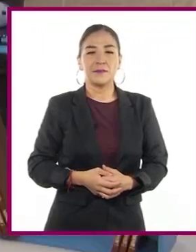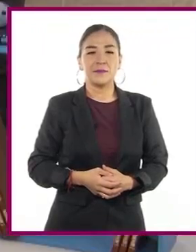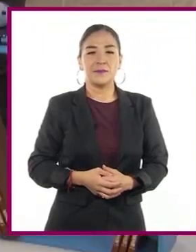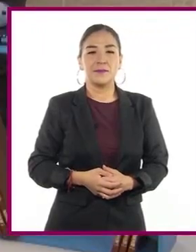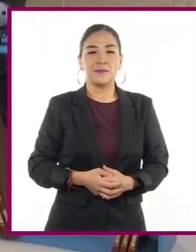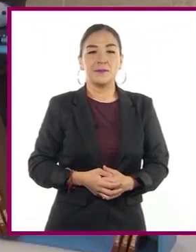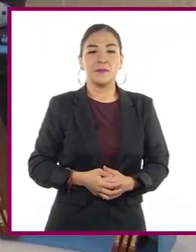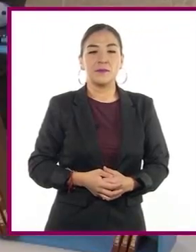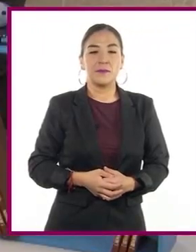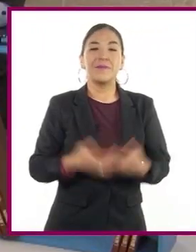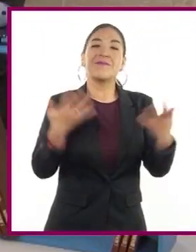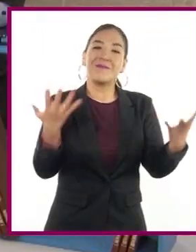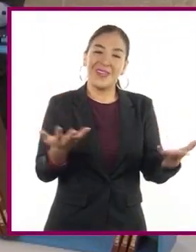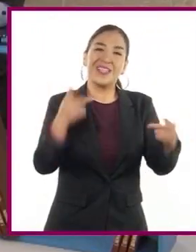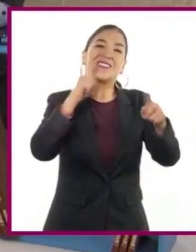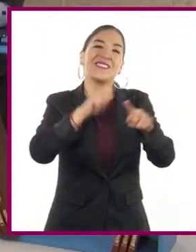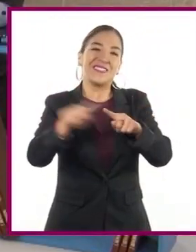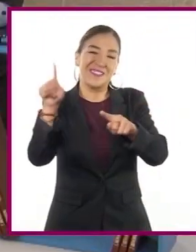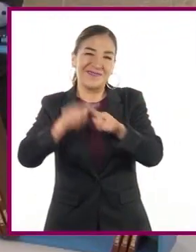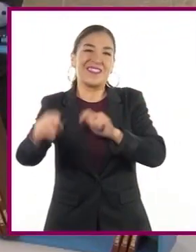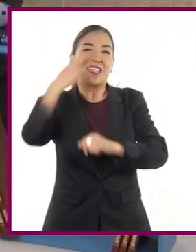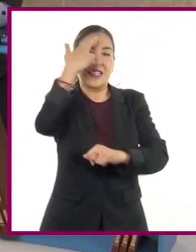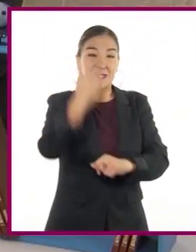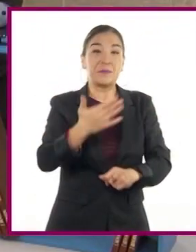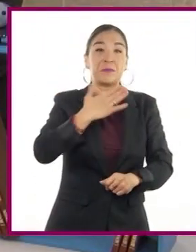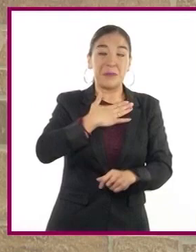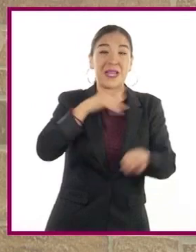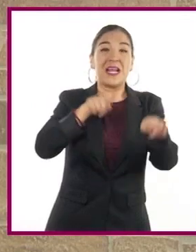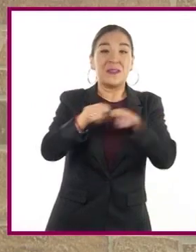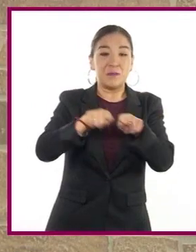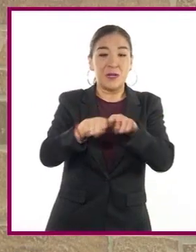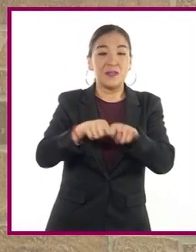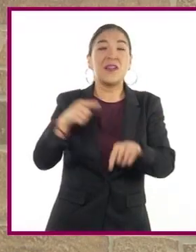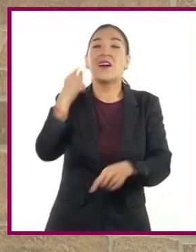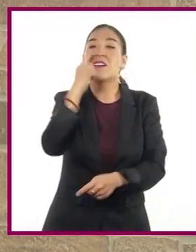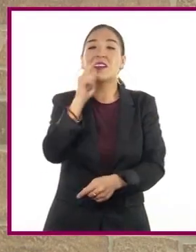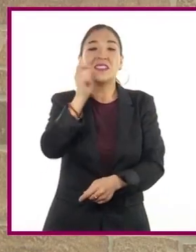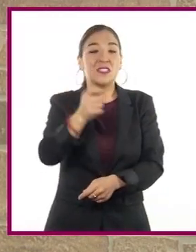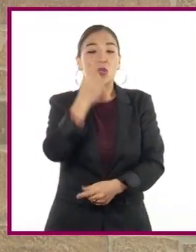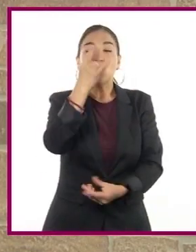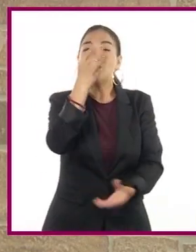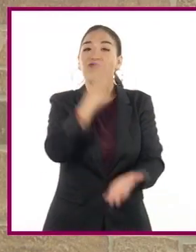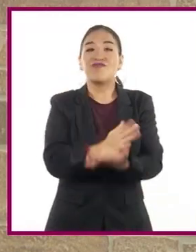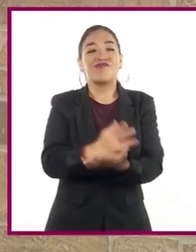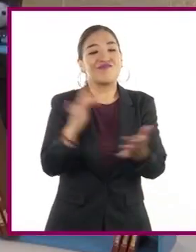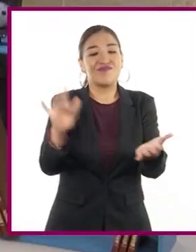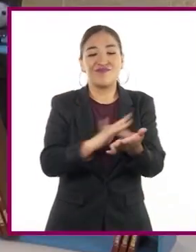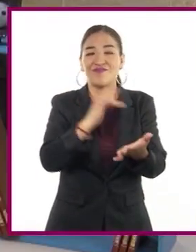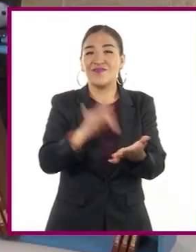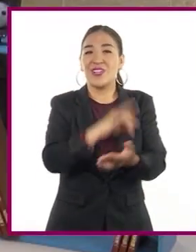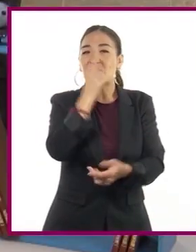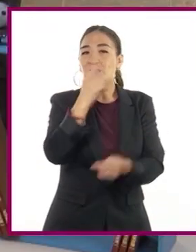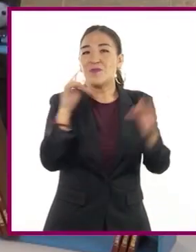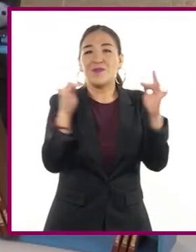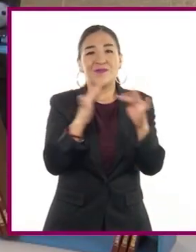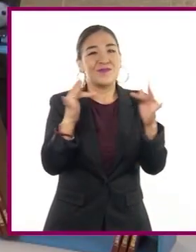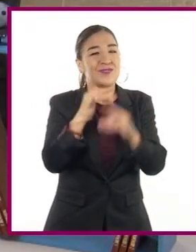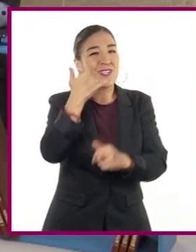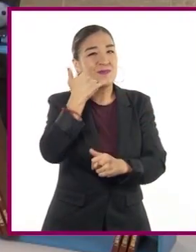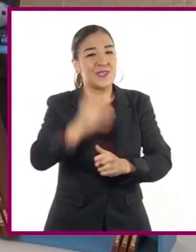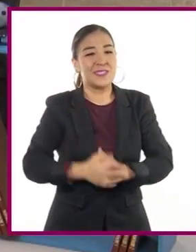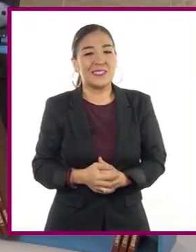Por distintas circunstancias, mis hermanos y yo solo contamos con un celular. Esto